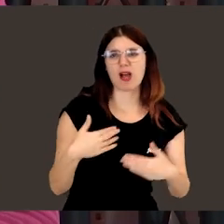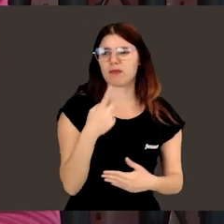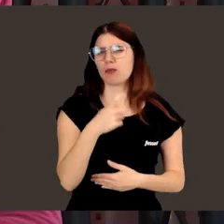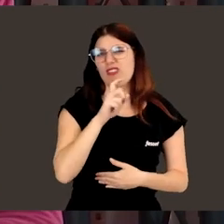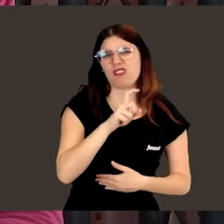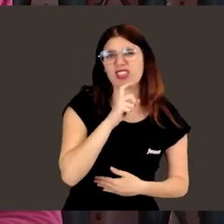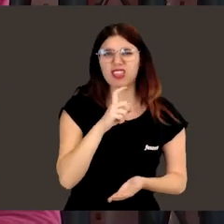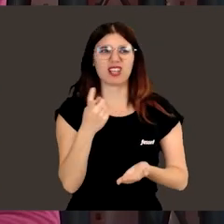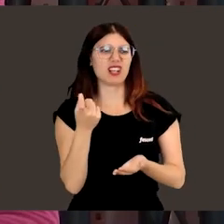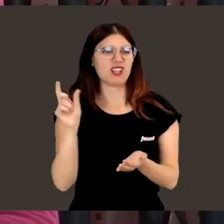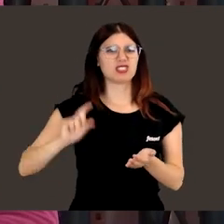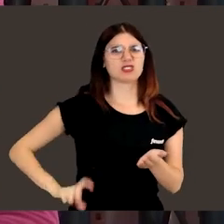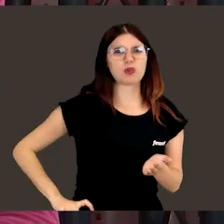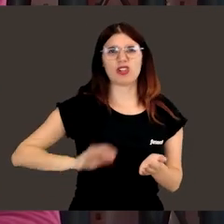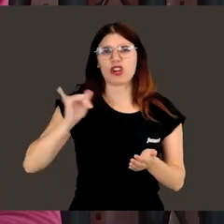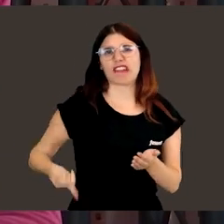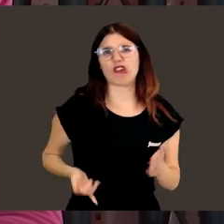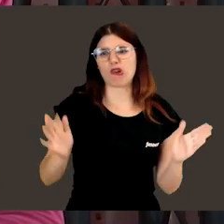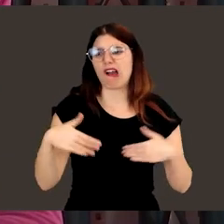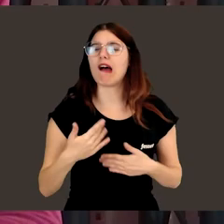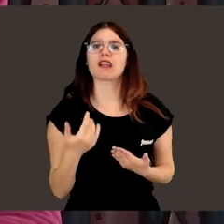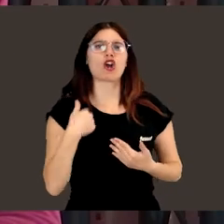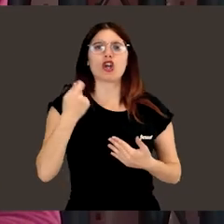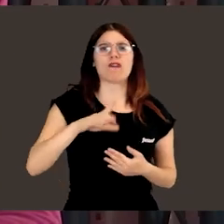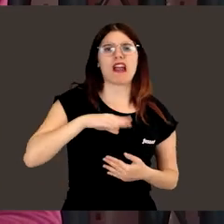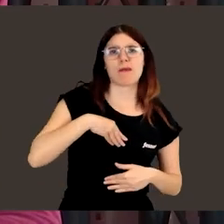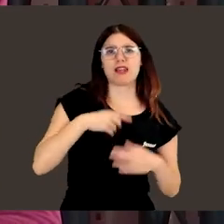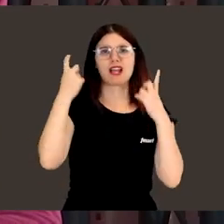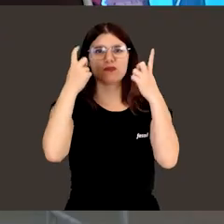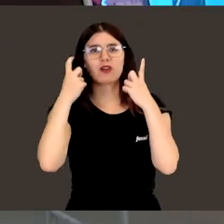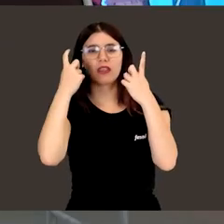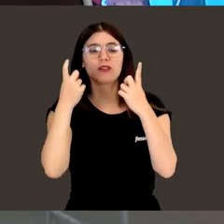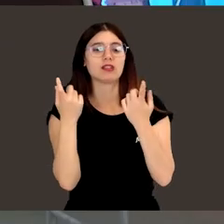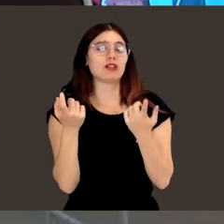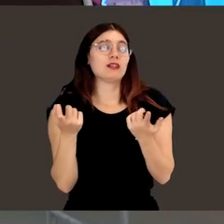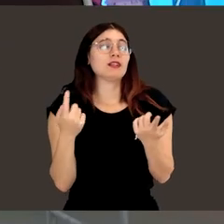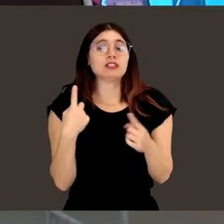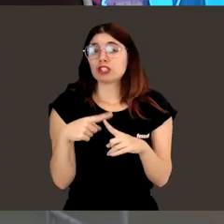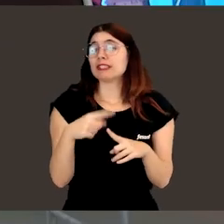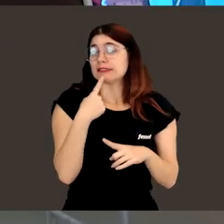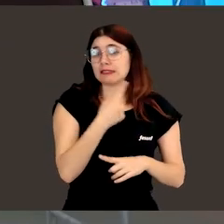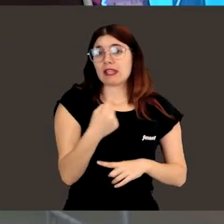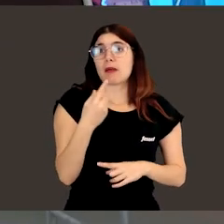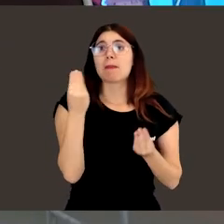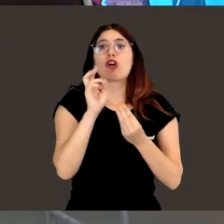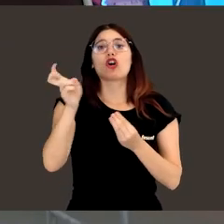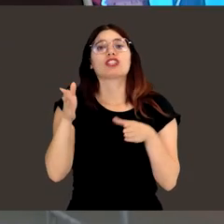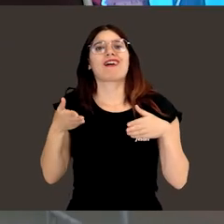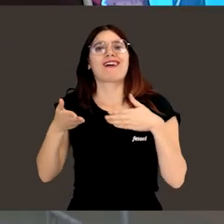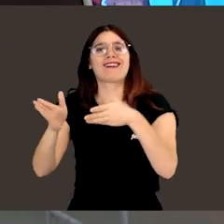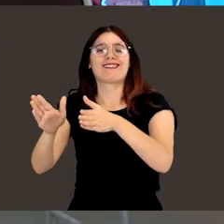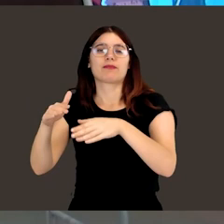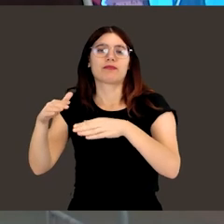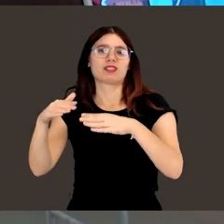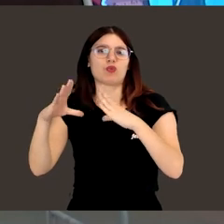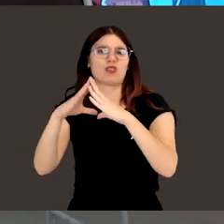se gana dinero, que si eso es muy difícil y que al final no vale la pena el esfuerzo. Son cosas de estas que se dicen, que mejor